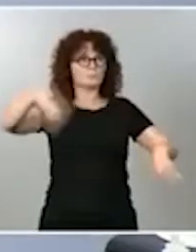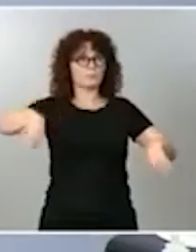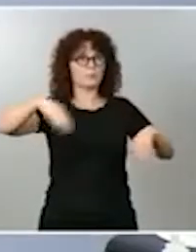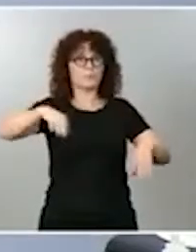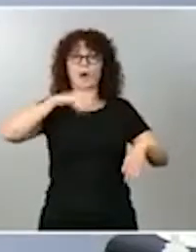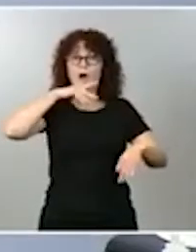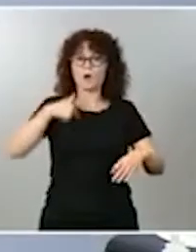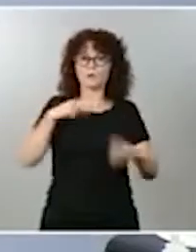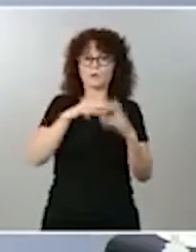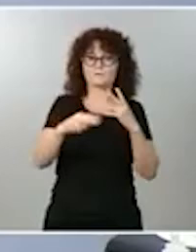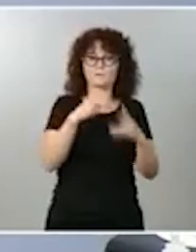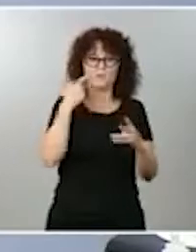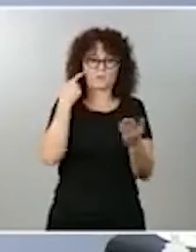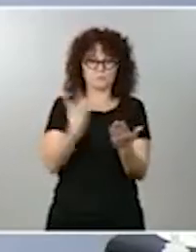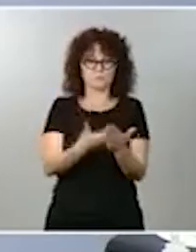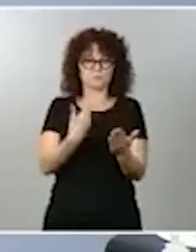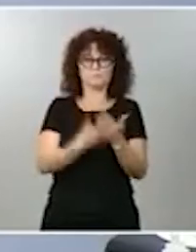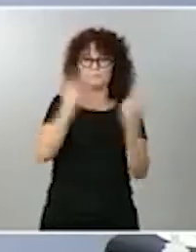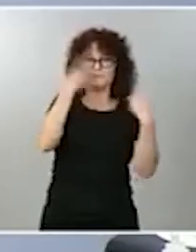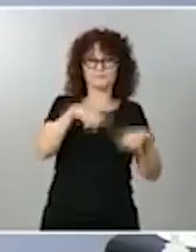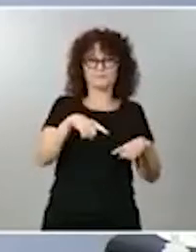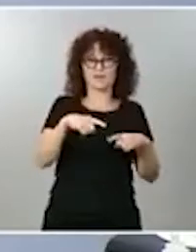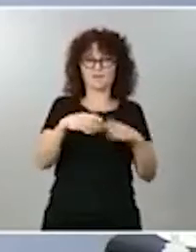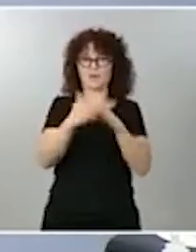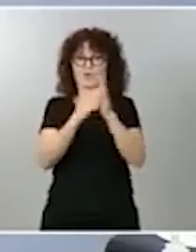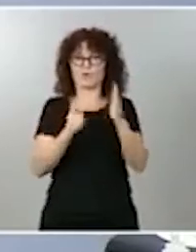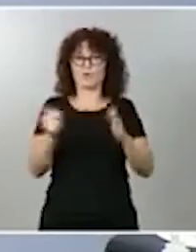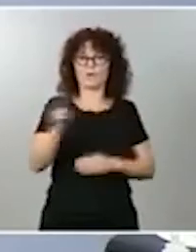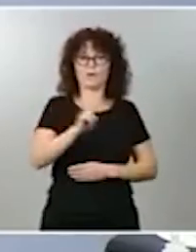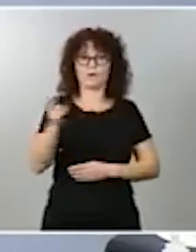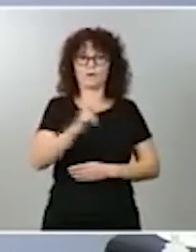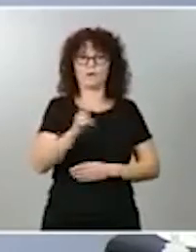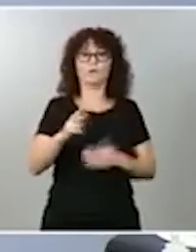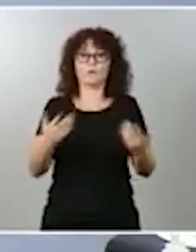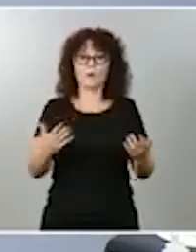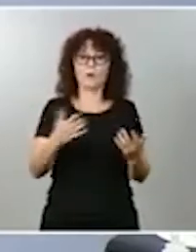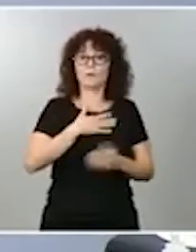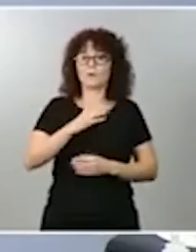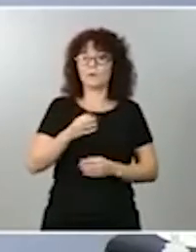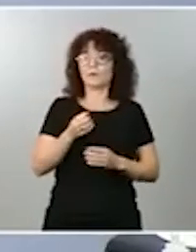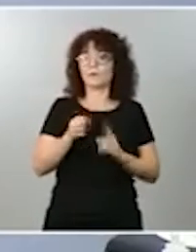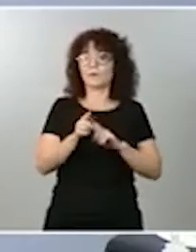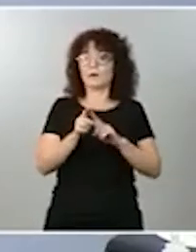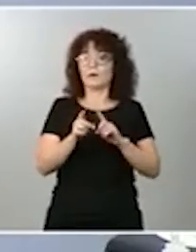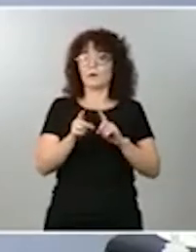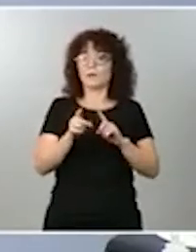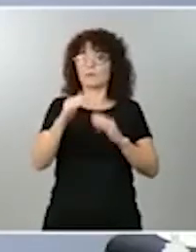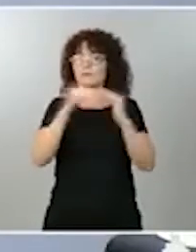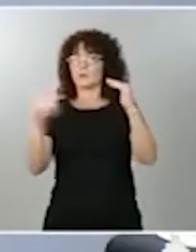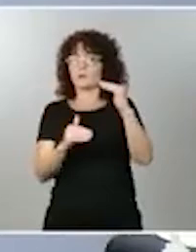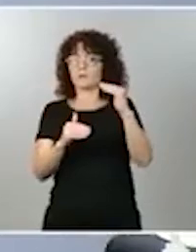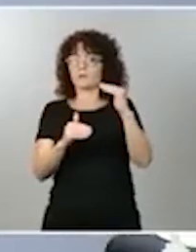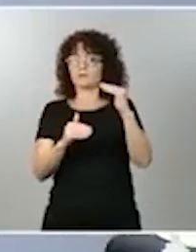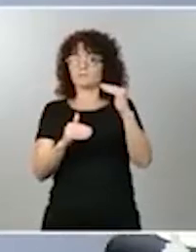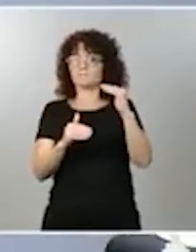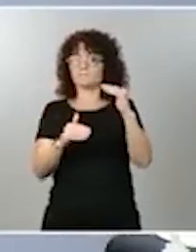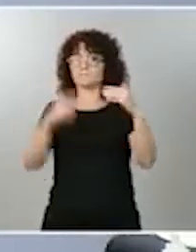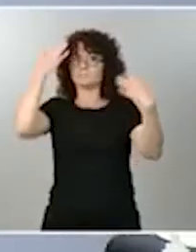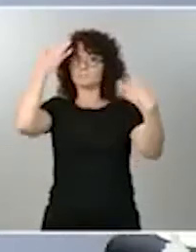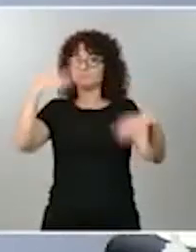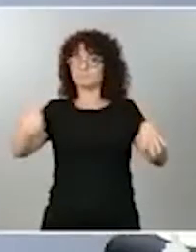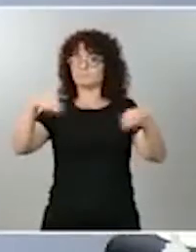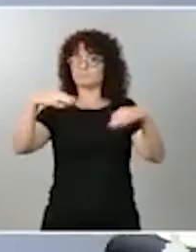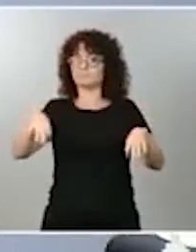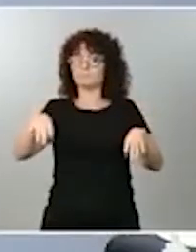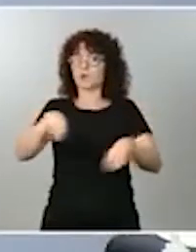transparencia lo que hacemos es ayudar a aflorar desigualdades que en muchas ocasiones puede que ni siquiera exista conciencia de